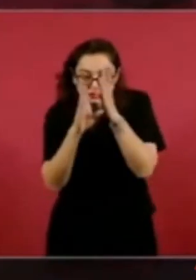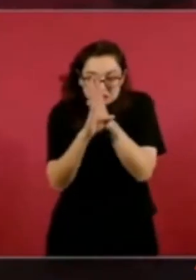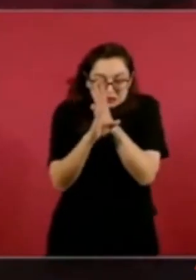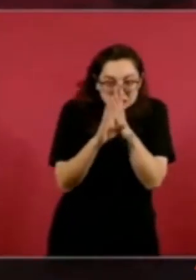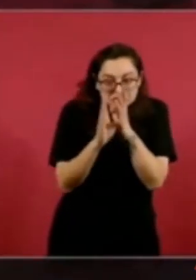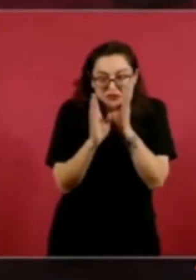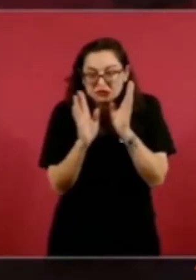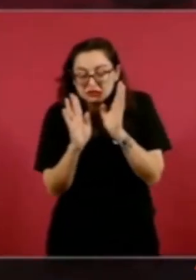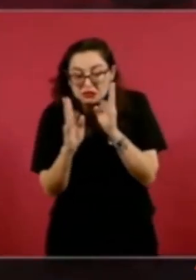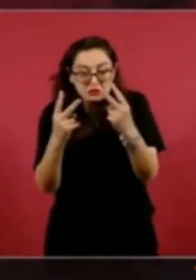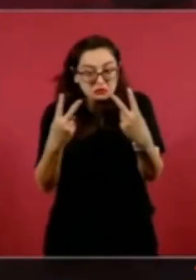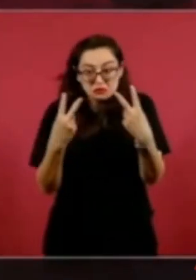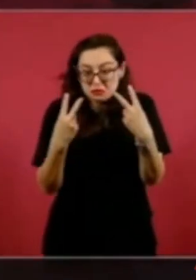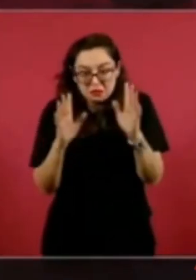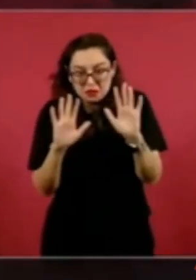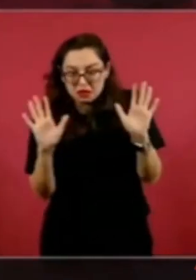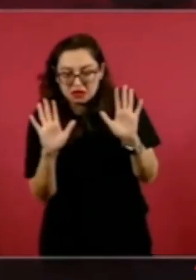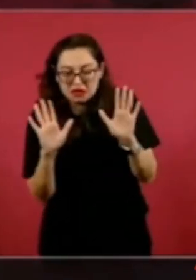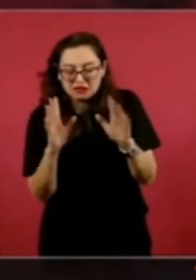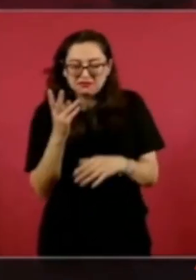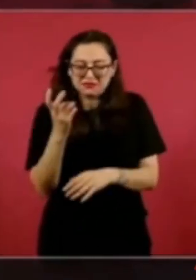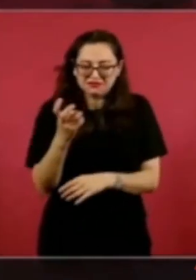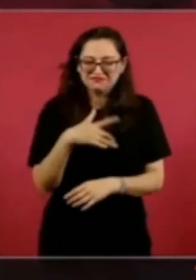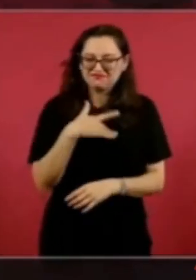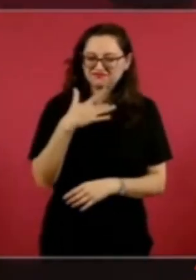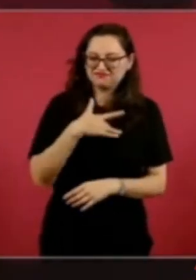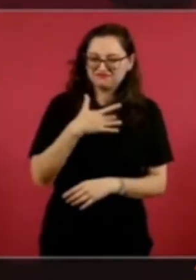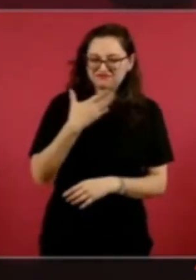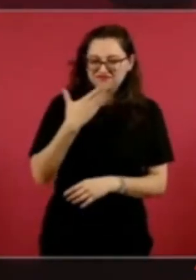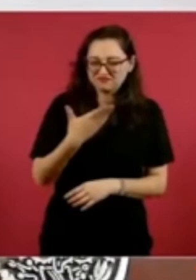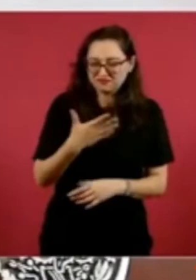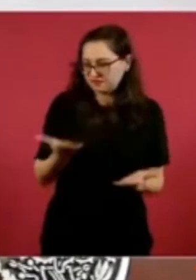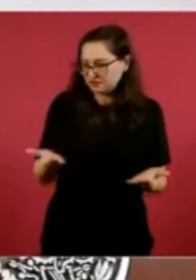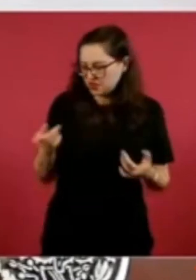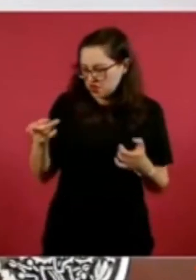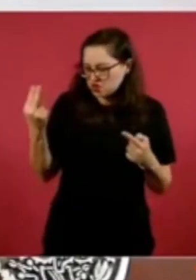y no se identifican.